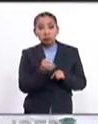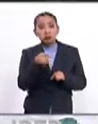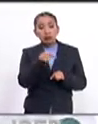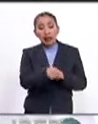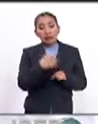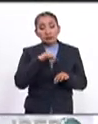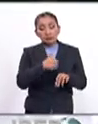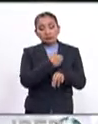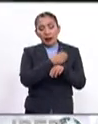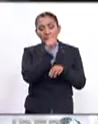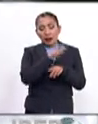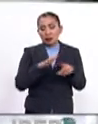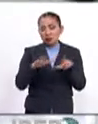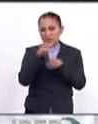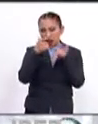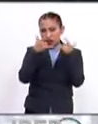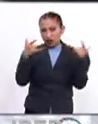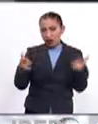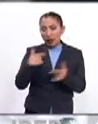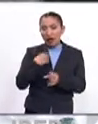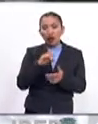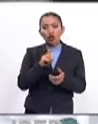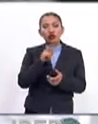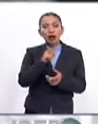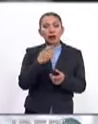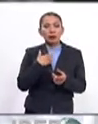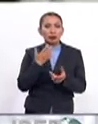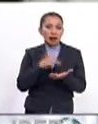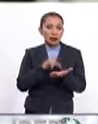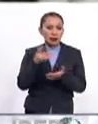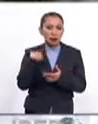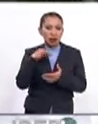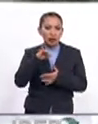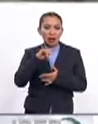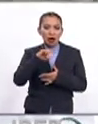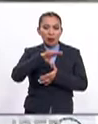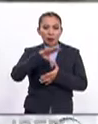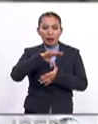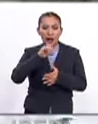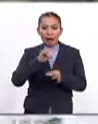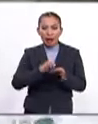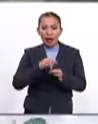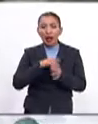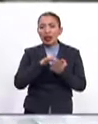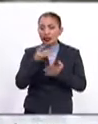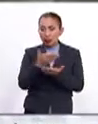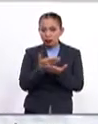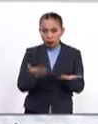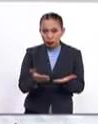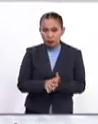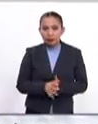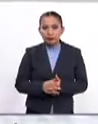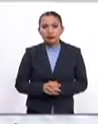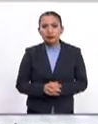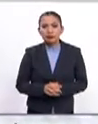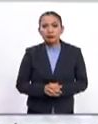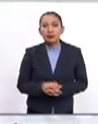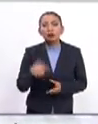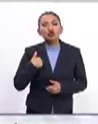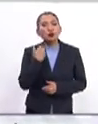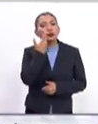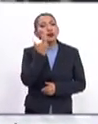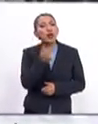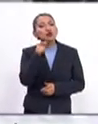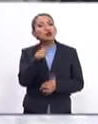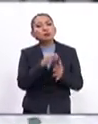que fue creada en este contexto. Doctora, muchas gracias por estar con nosotros en Iberoamérica al día. No, las gracias son mías. Me gustaría